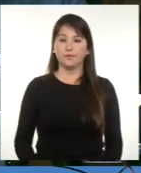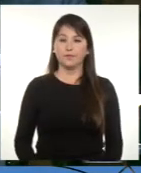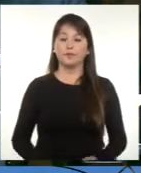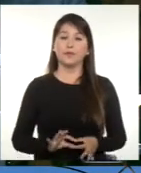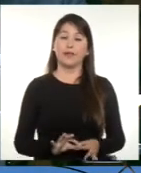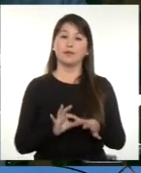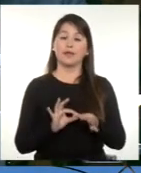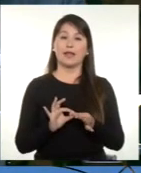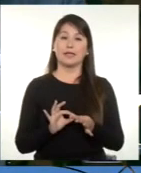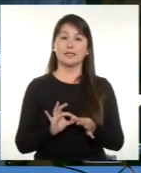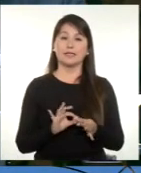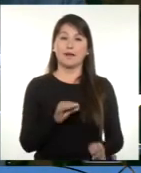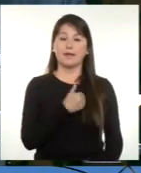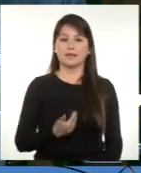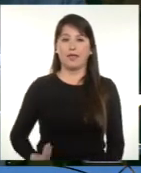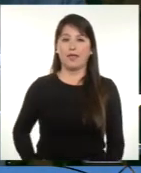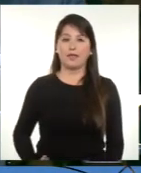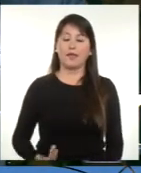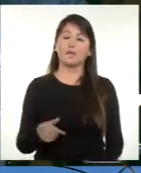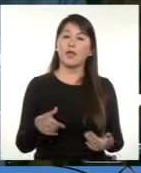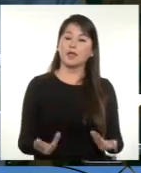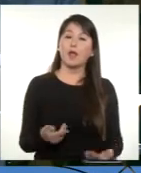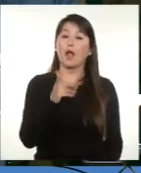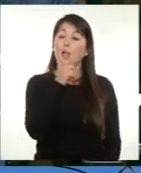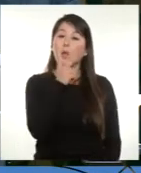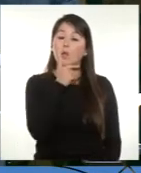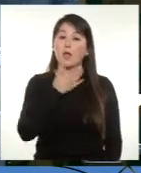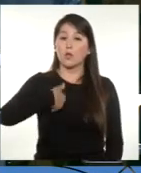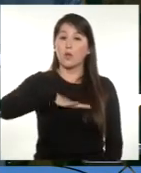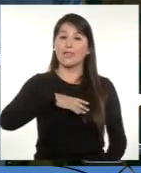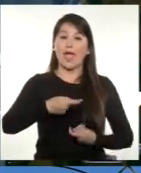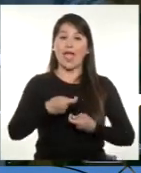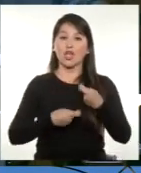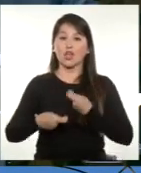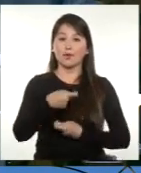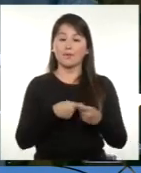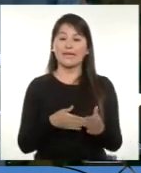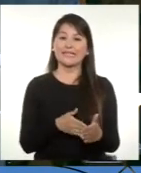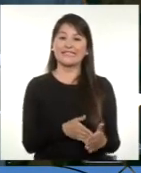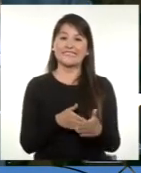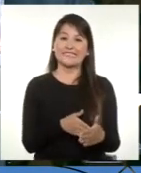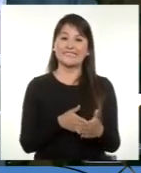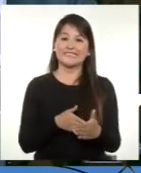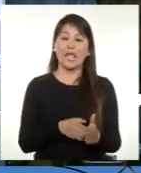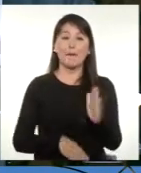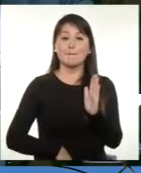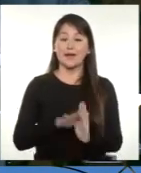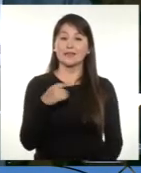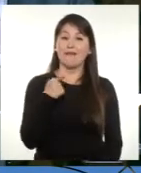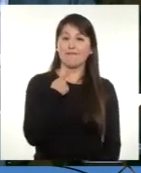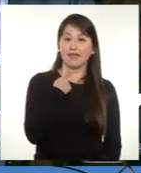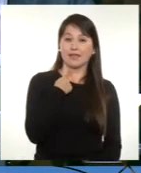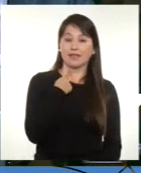Muchas gracias, señor presidente. Qué duda cabe que nuestra economía está estancada y a quien más afecta